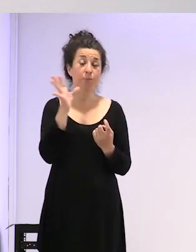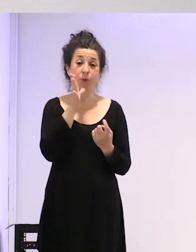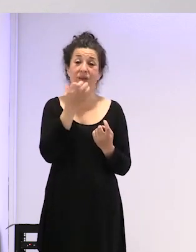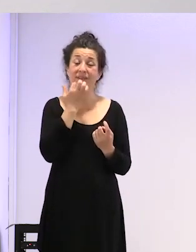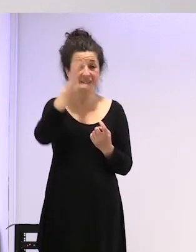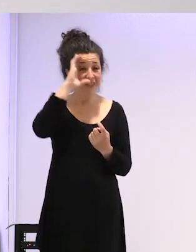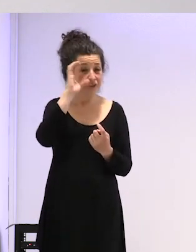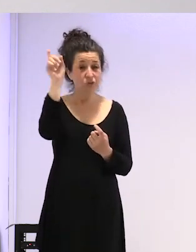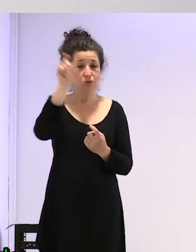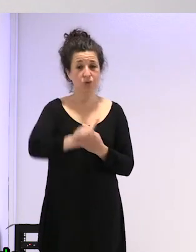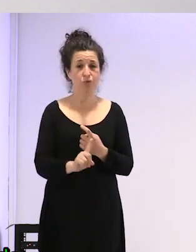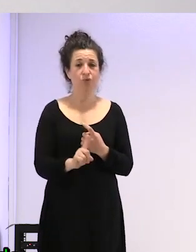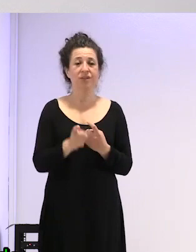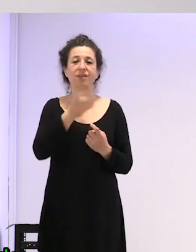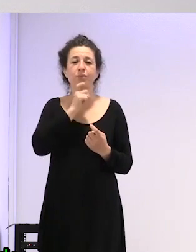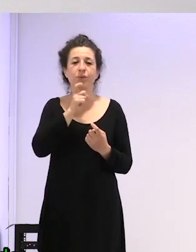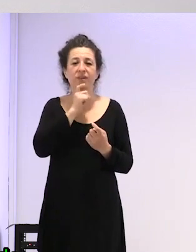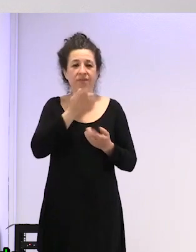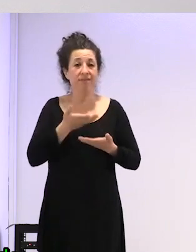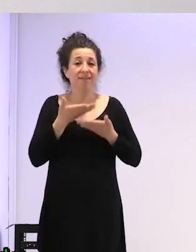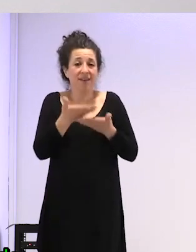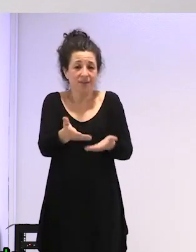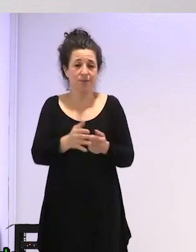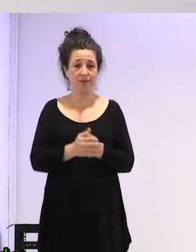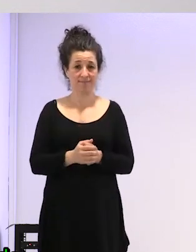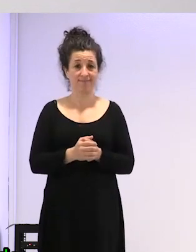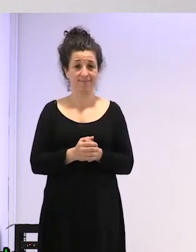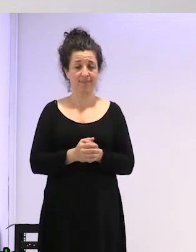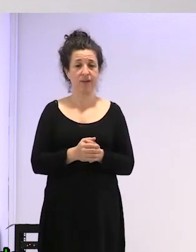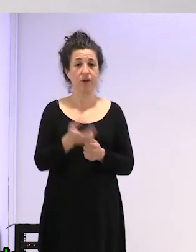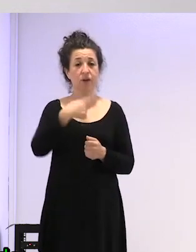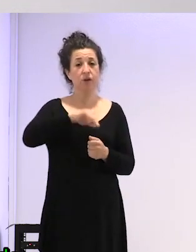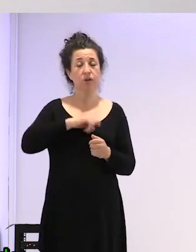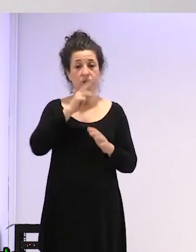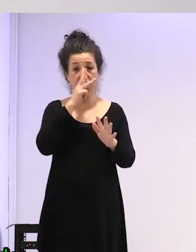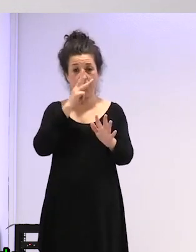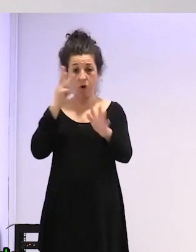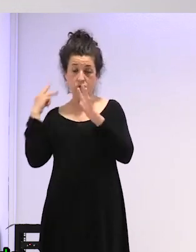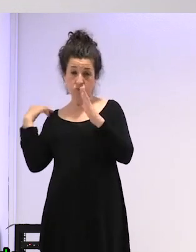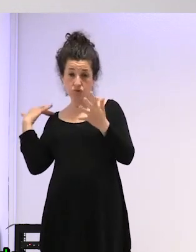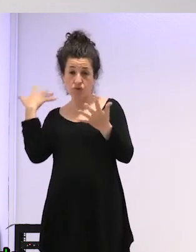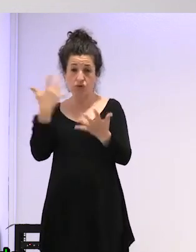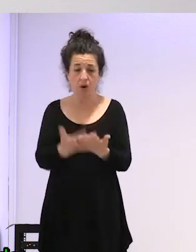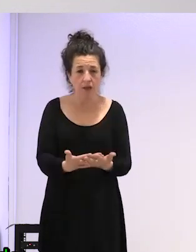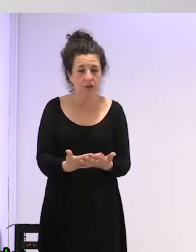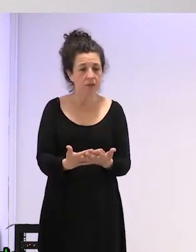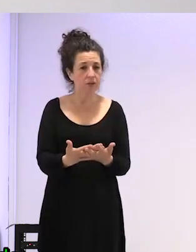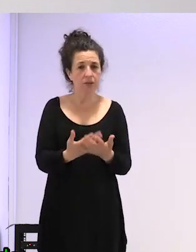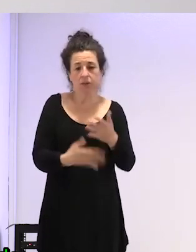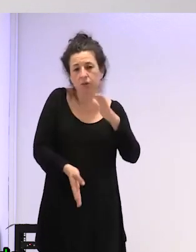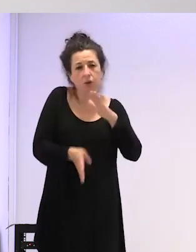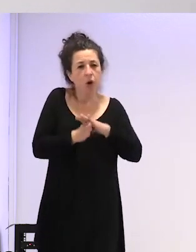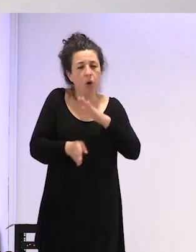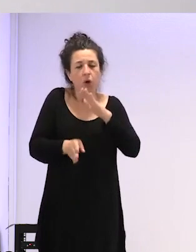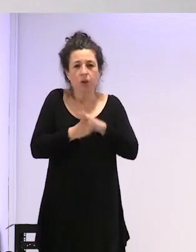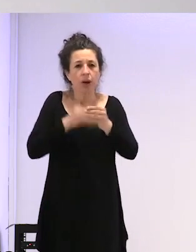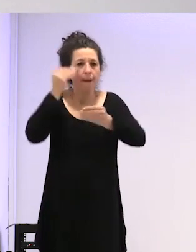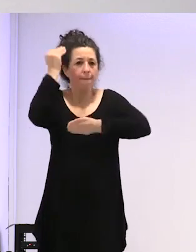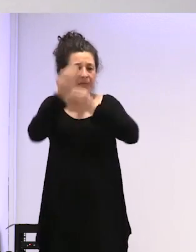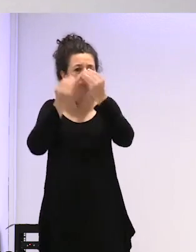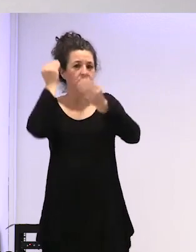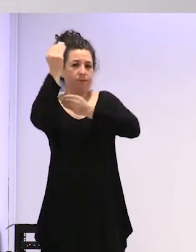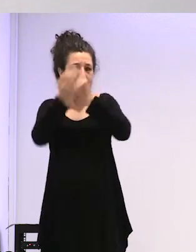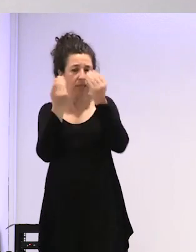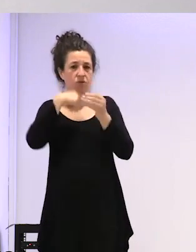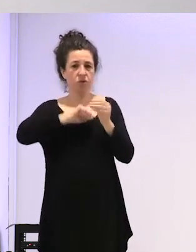estamos permanentemente y digo que bueno llevamos ocho años casi entrando y permanentemente estamos planteando nosotros como